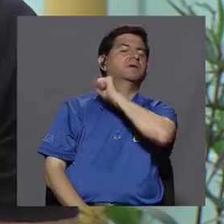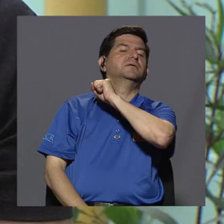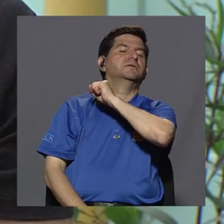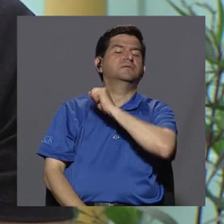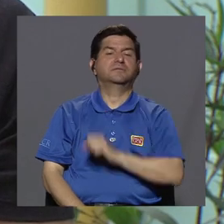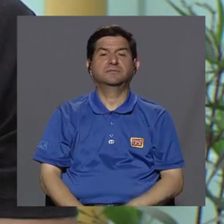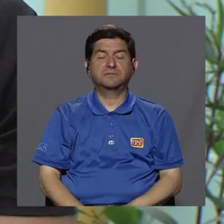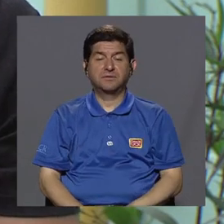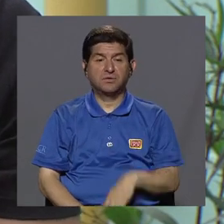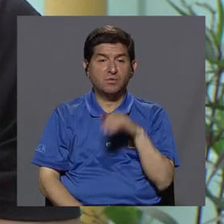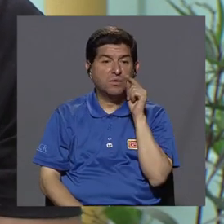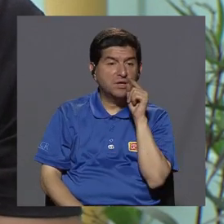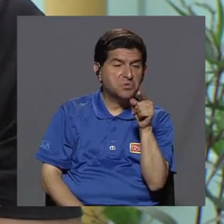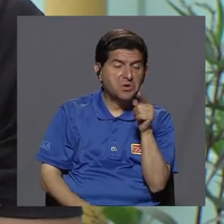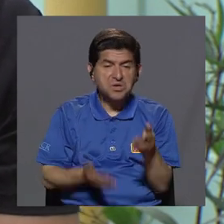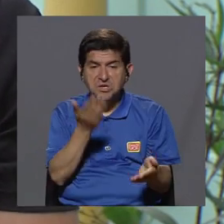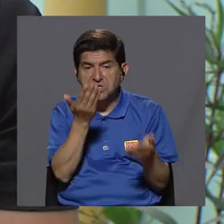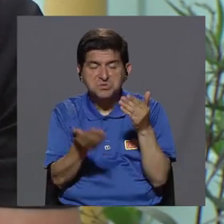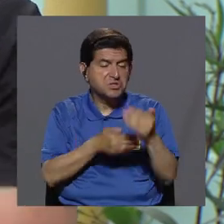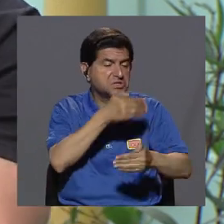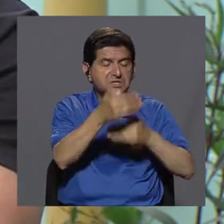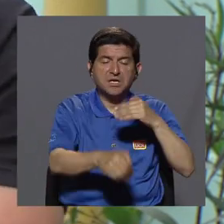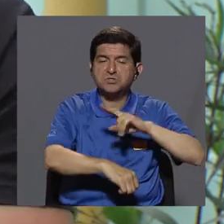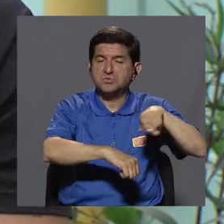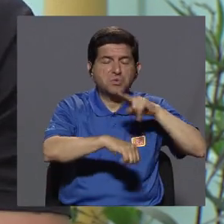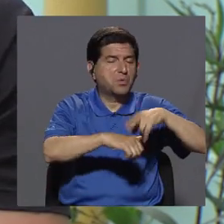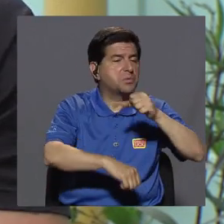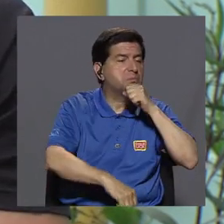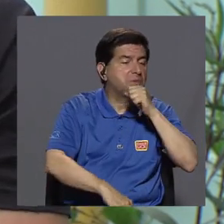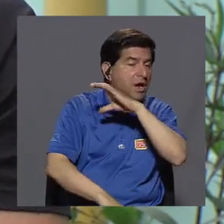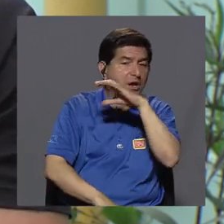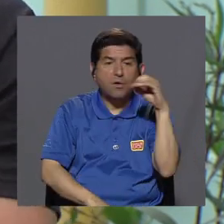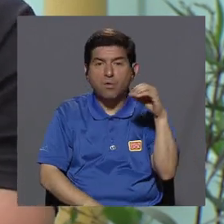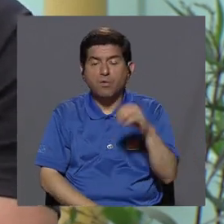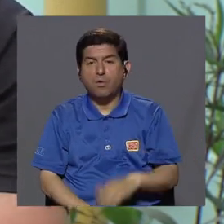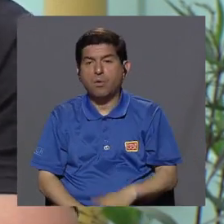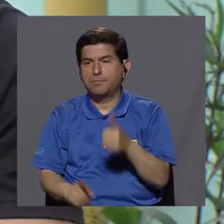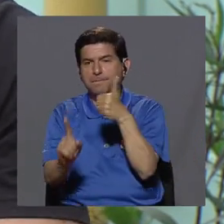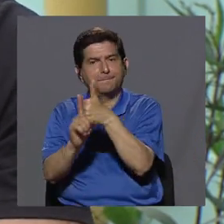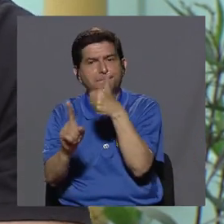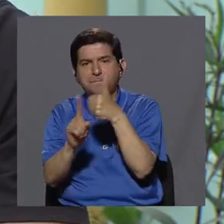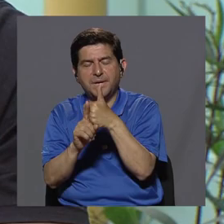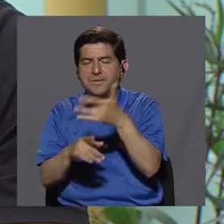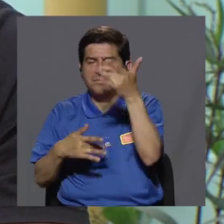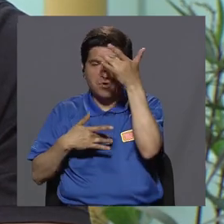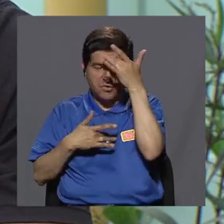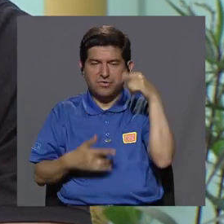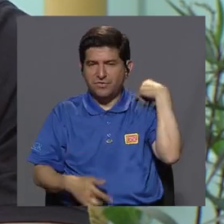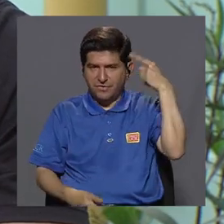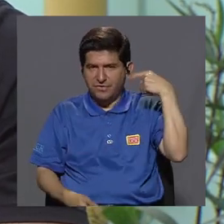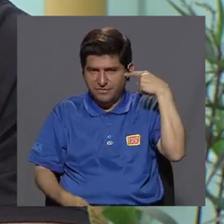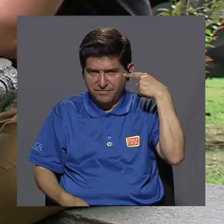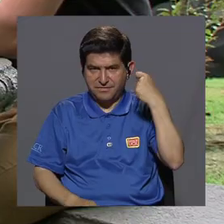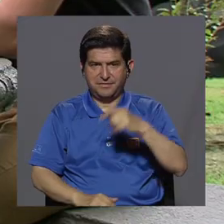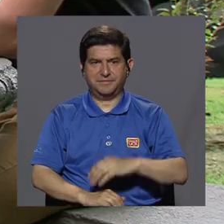cuándo es algo del proceso de envejecimiento y cuándo es propio de una enfermedad.